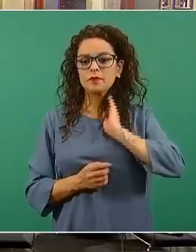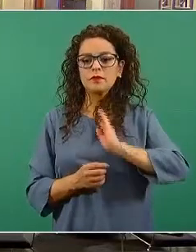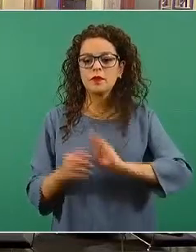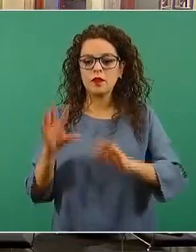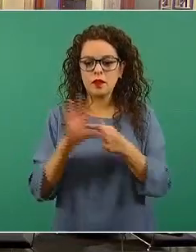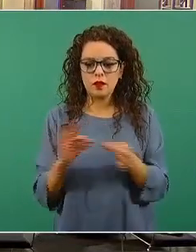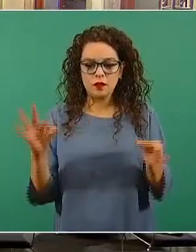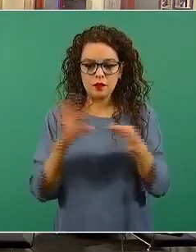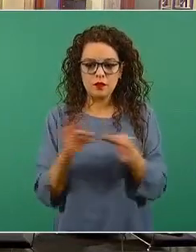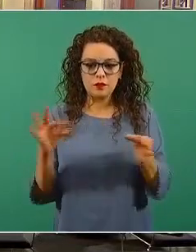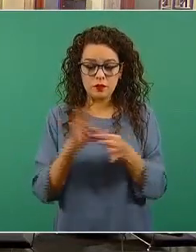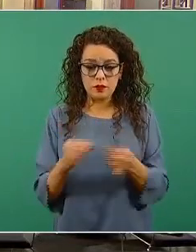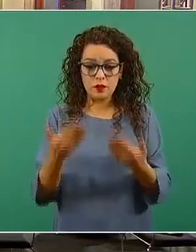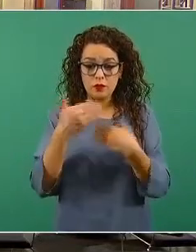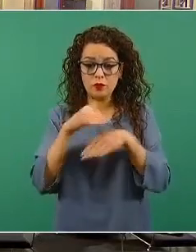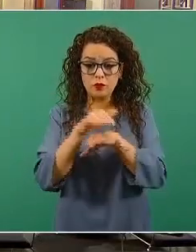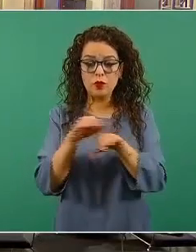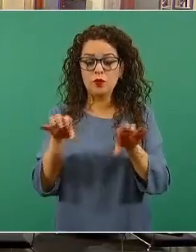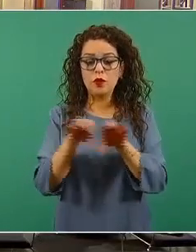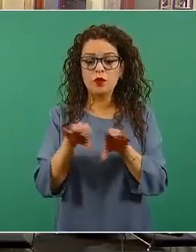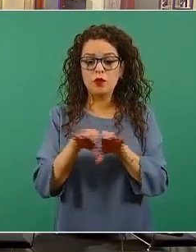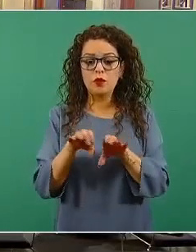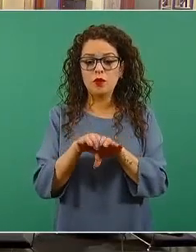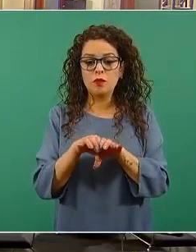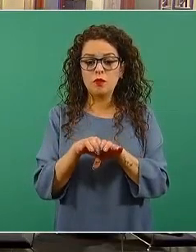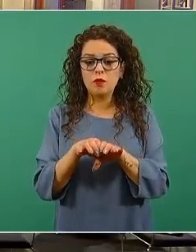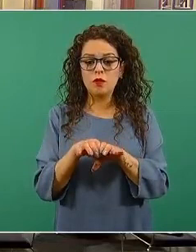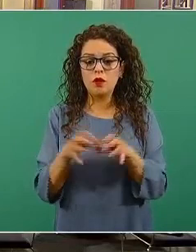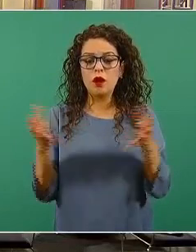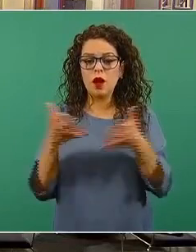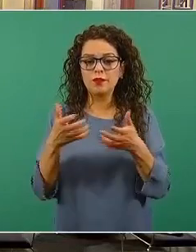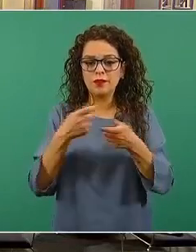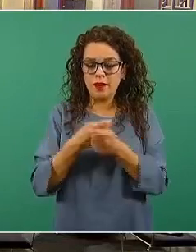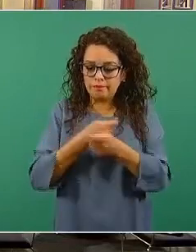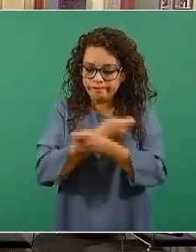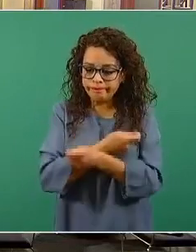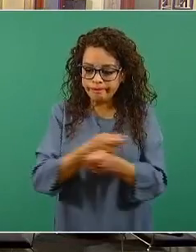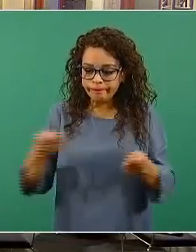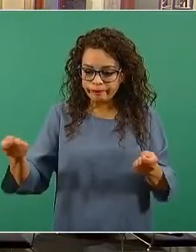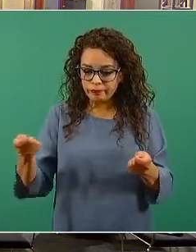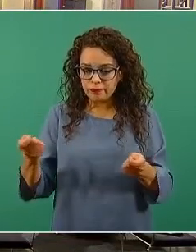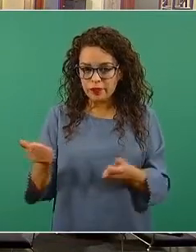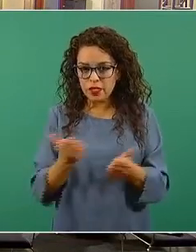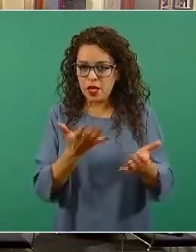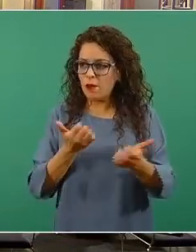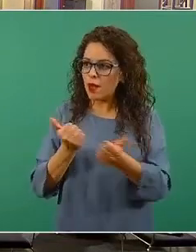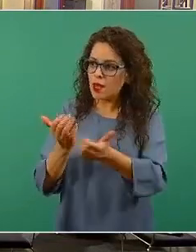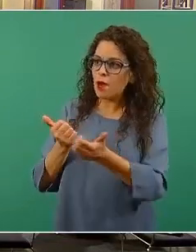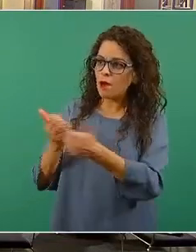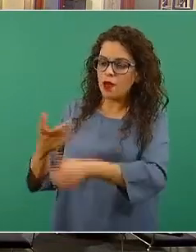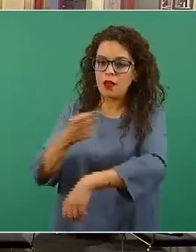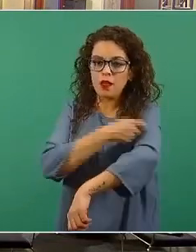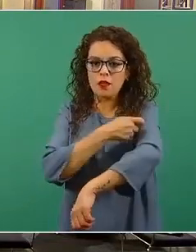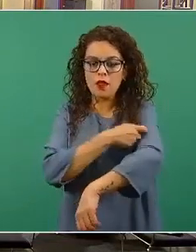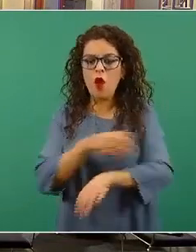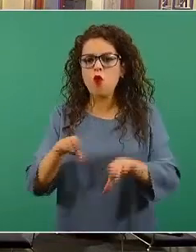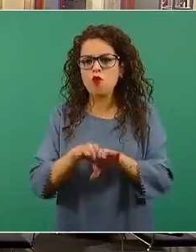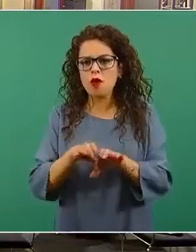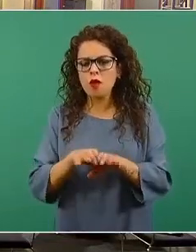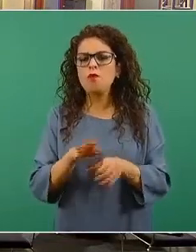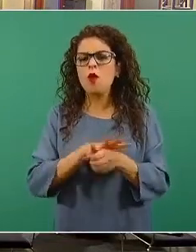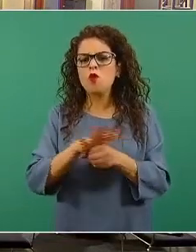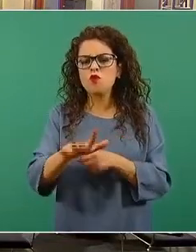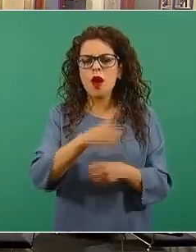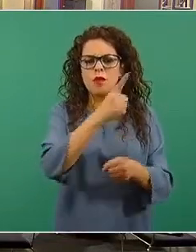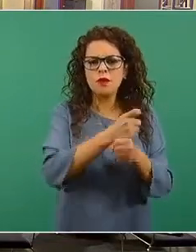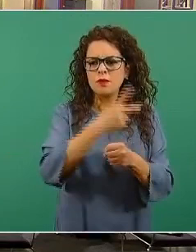Explicación sobre cómo se distribuyó, cómo se está contemplando, cuáles son las diferencias entre la primera,